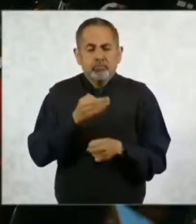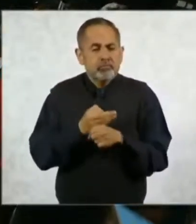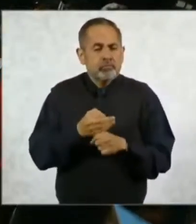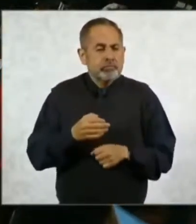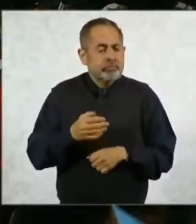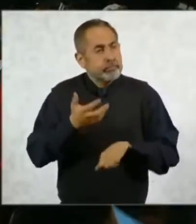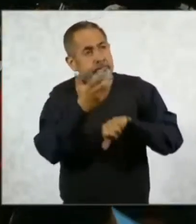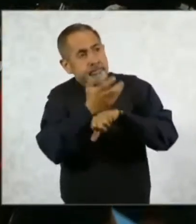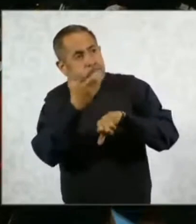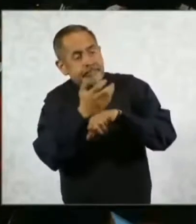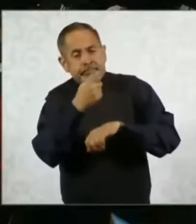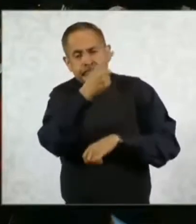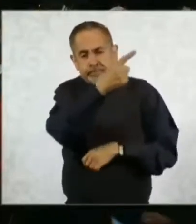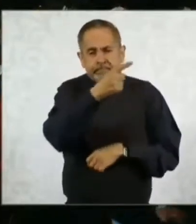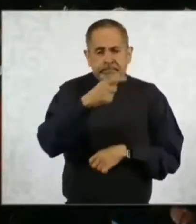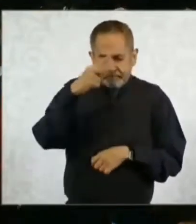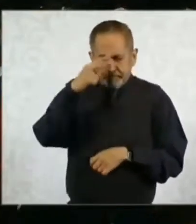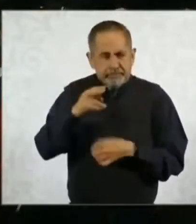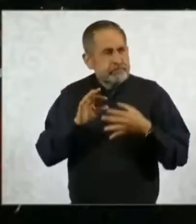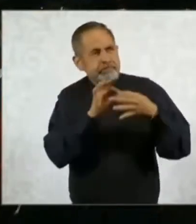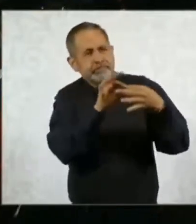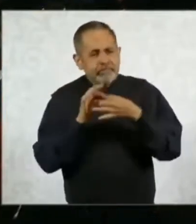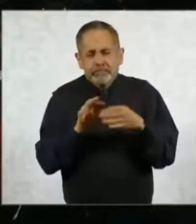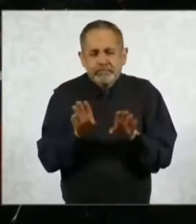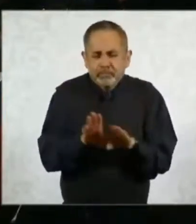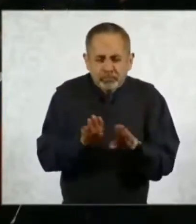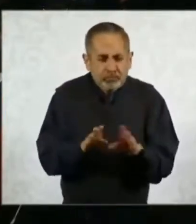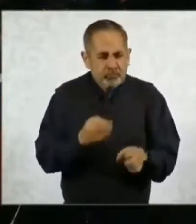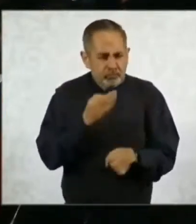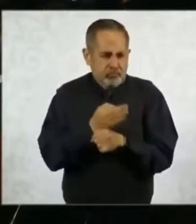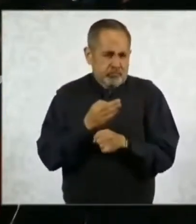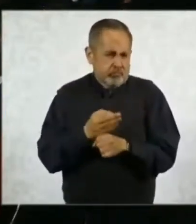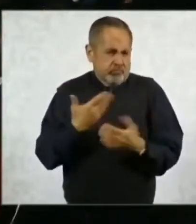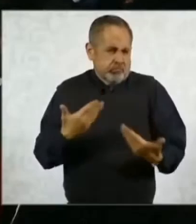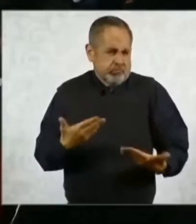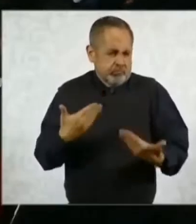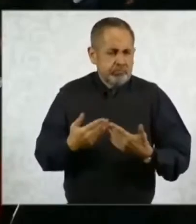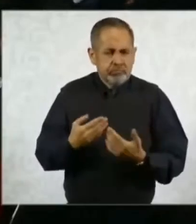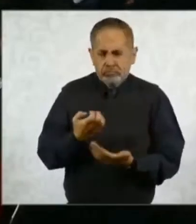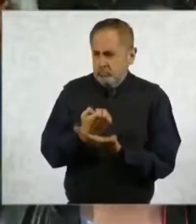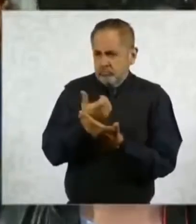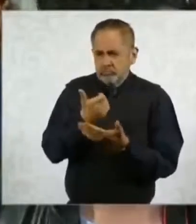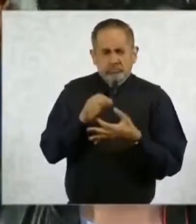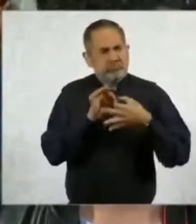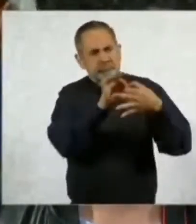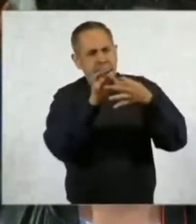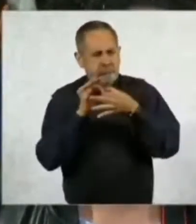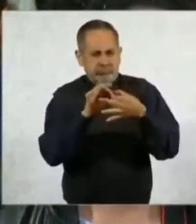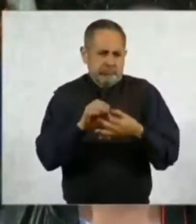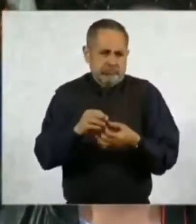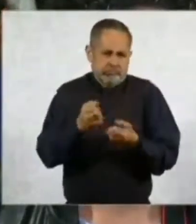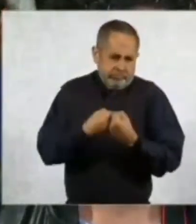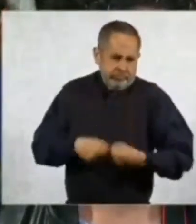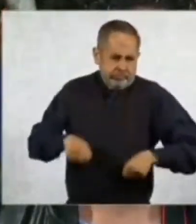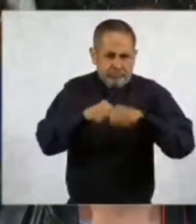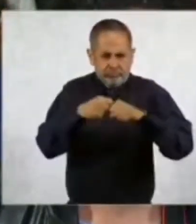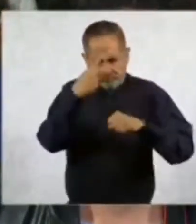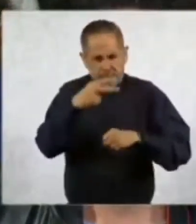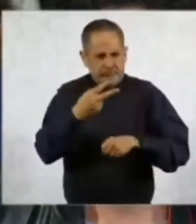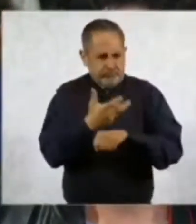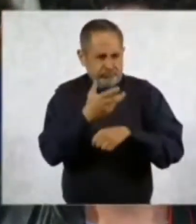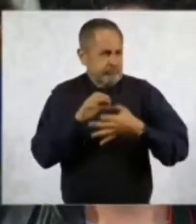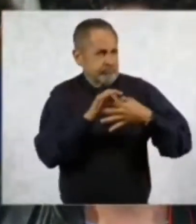con Estados Unidos, si bien diplomáticamente pues pudiera ser estable, comercialmente lo es, porque son los principales, México es principal socio,